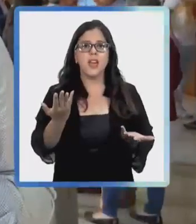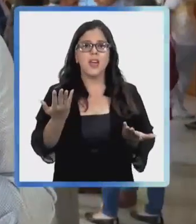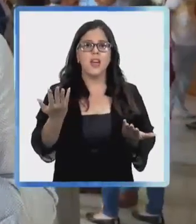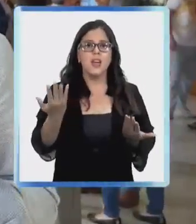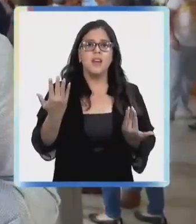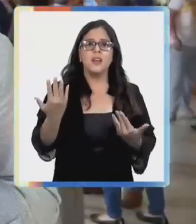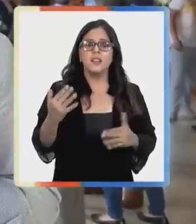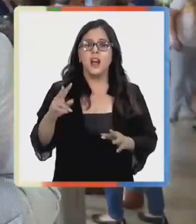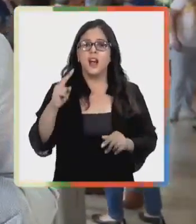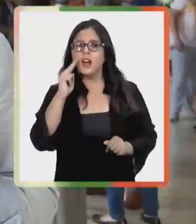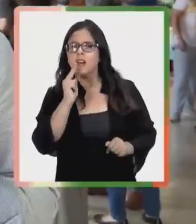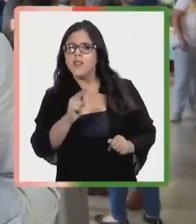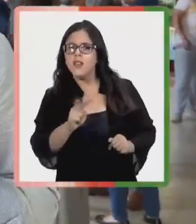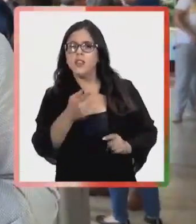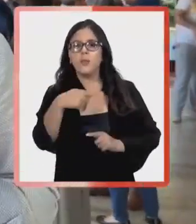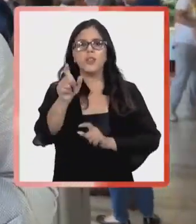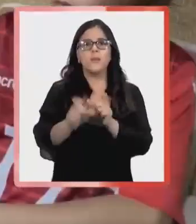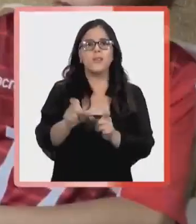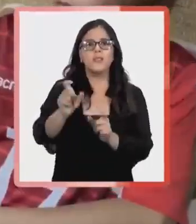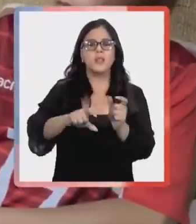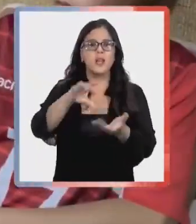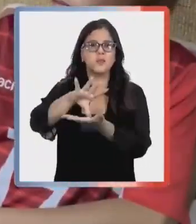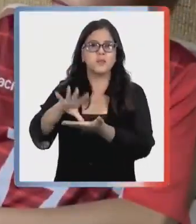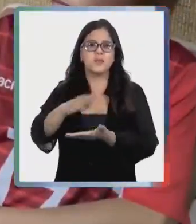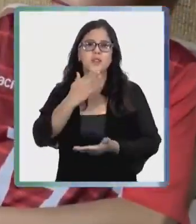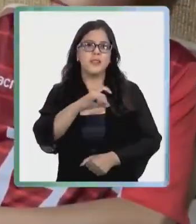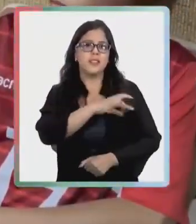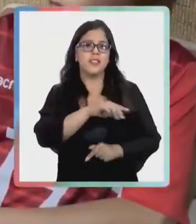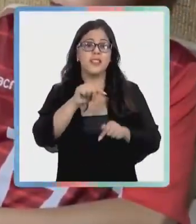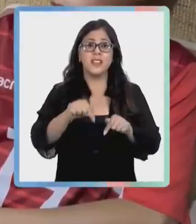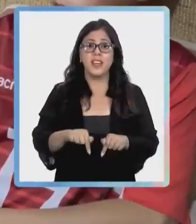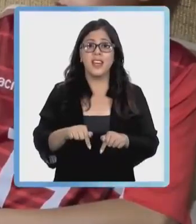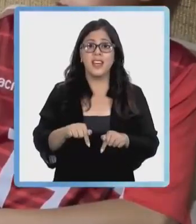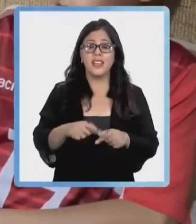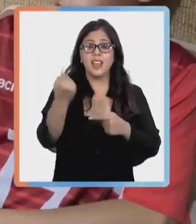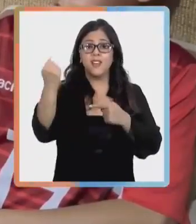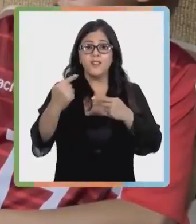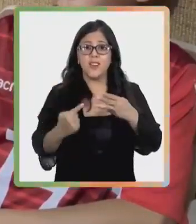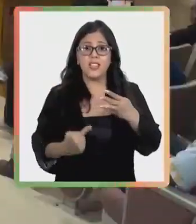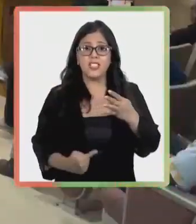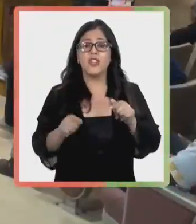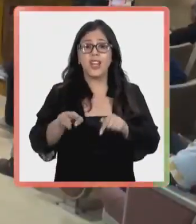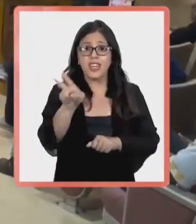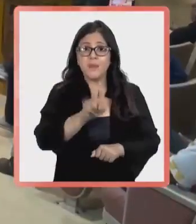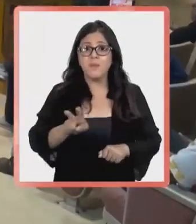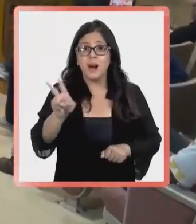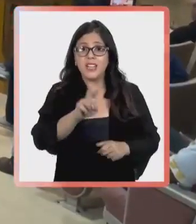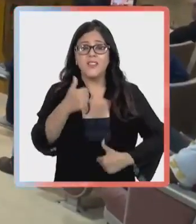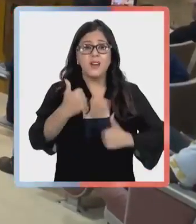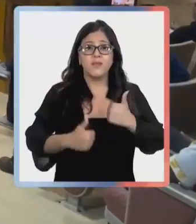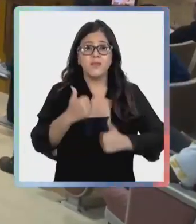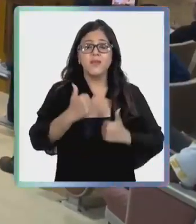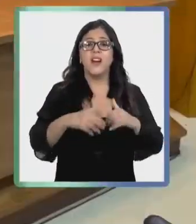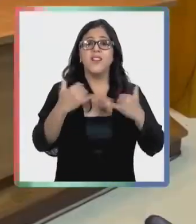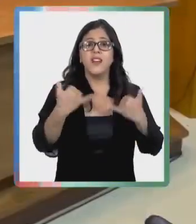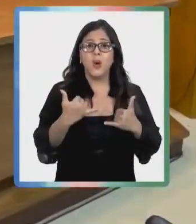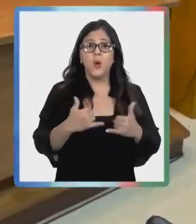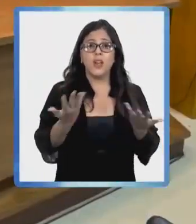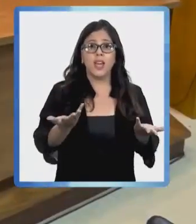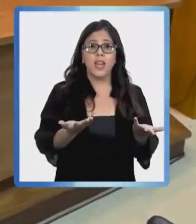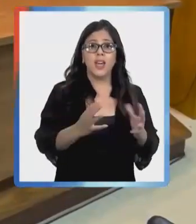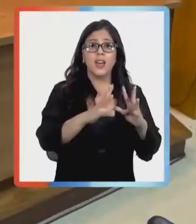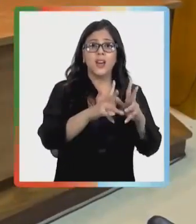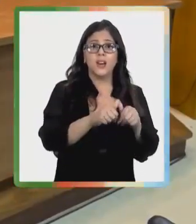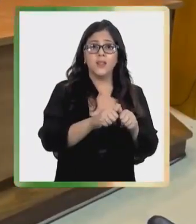vistos por veedores nacionales e internacionales. En esta nueva versión del Austral Cup Mundialito de Valdivia jugarán, entre otros,